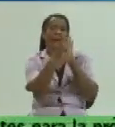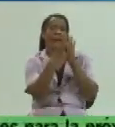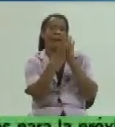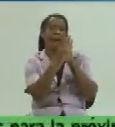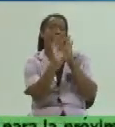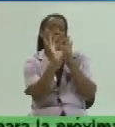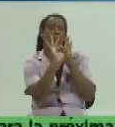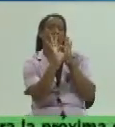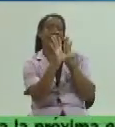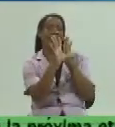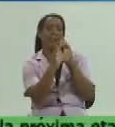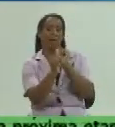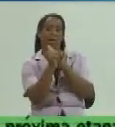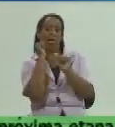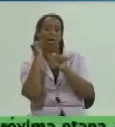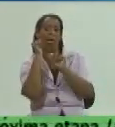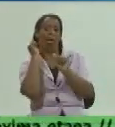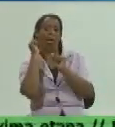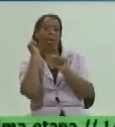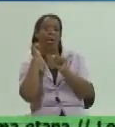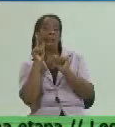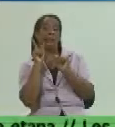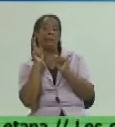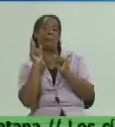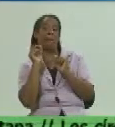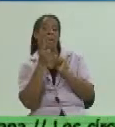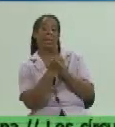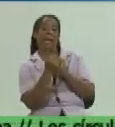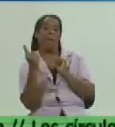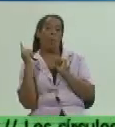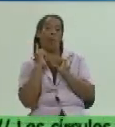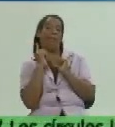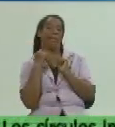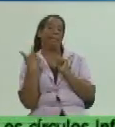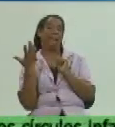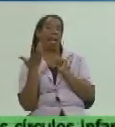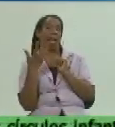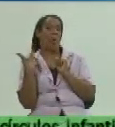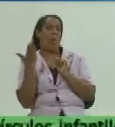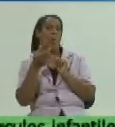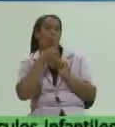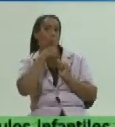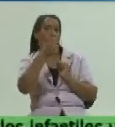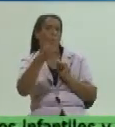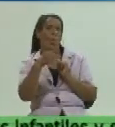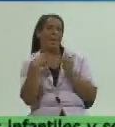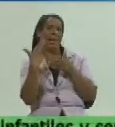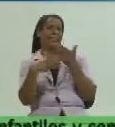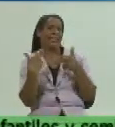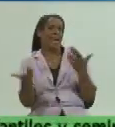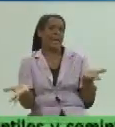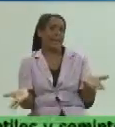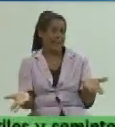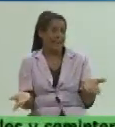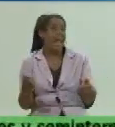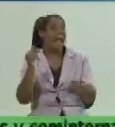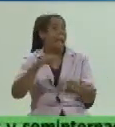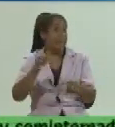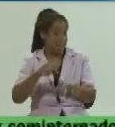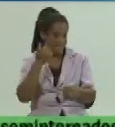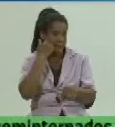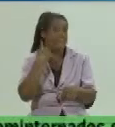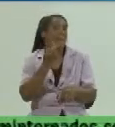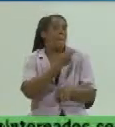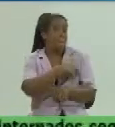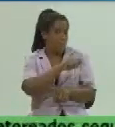en el patio está a 120 y te dicen que dé la vuelta a quien como denunciar que hacer es ahí donde nos toca también al pueblo